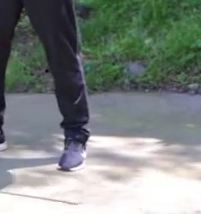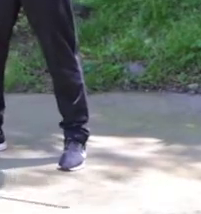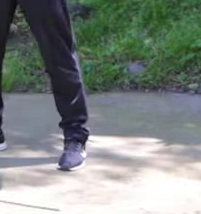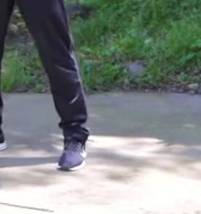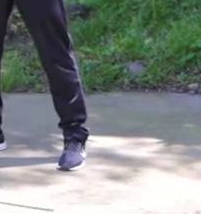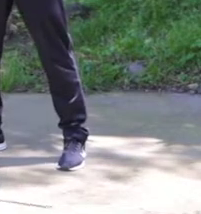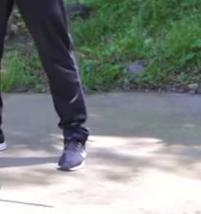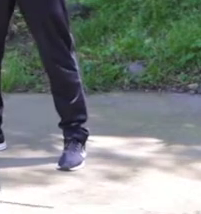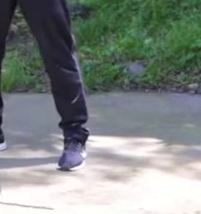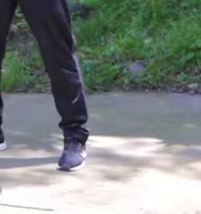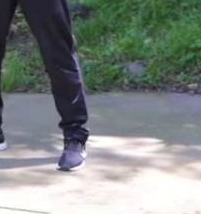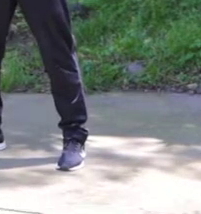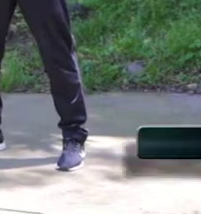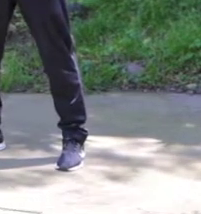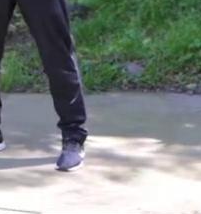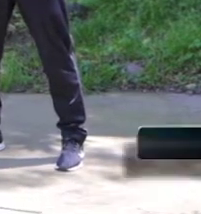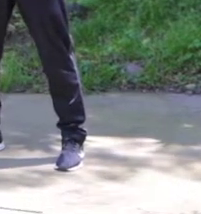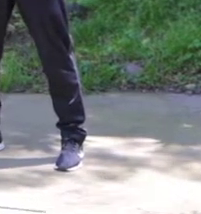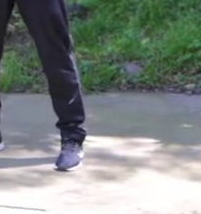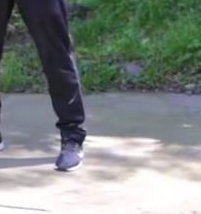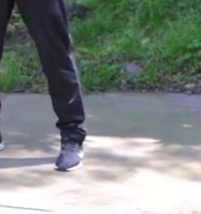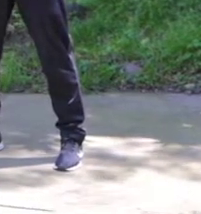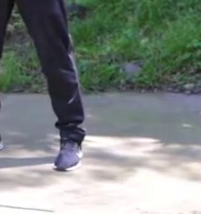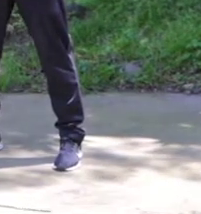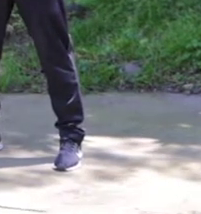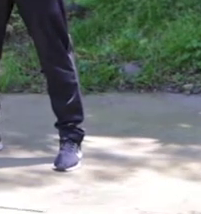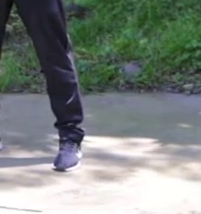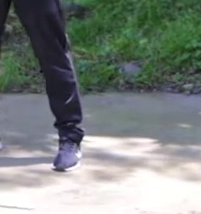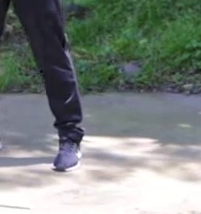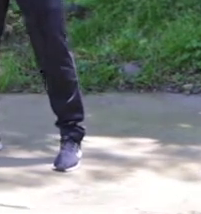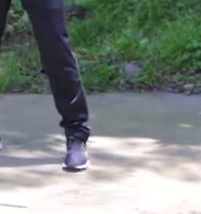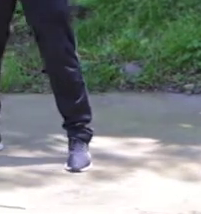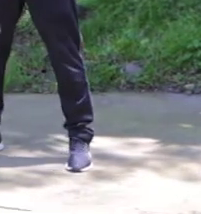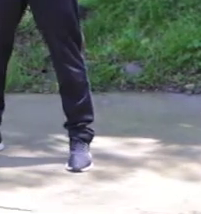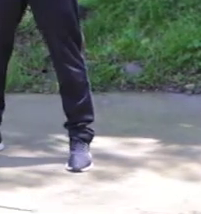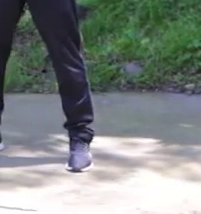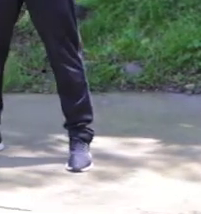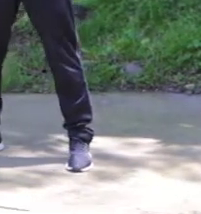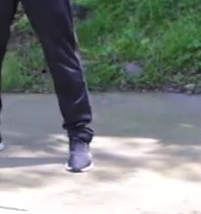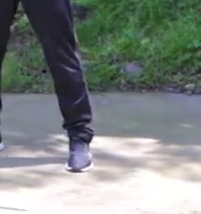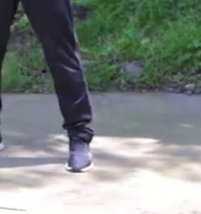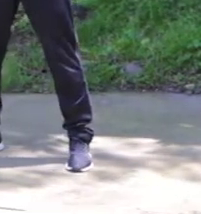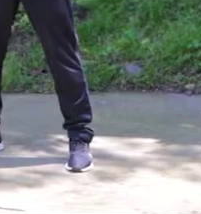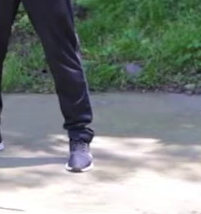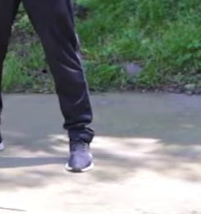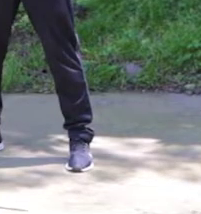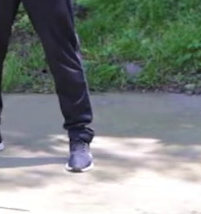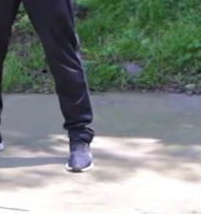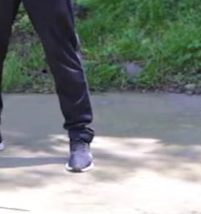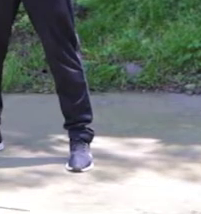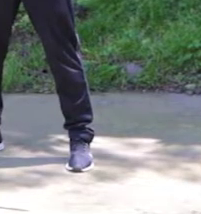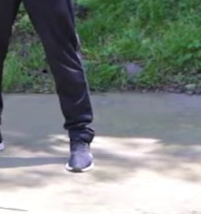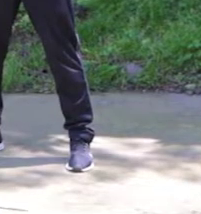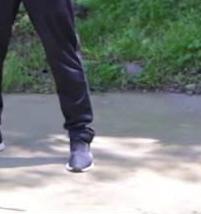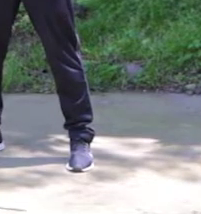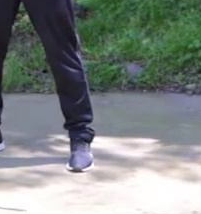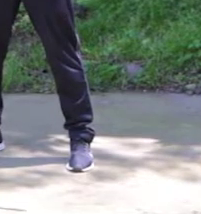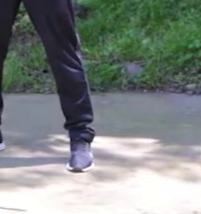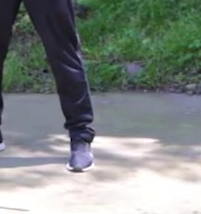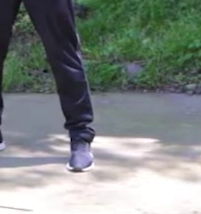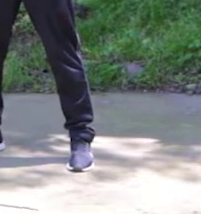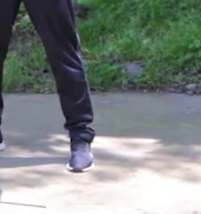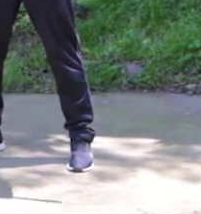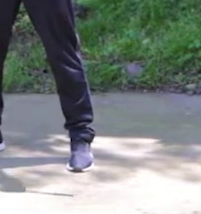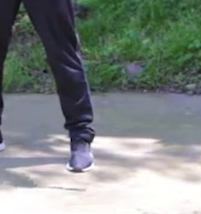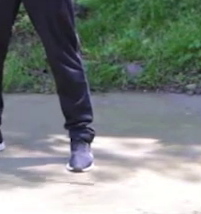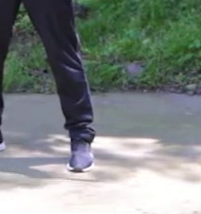Vamos a agarrar ya sea un palo de escoba o una toalla, de tal manera que podamos hacer esta posición. Lo que vamos a